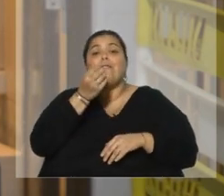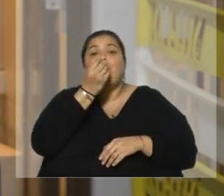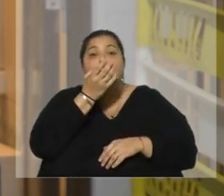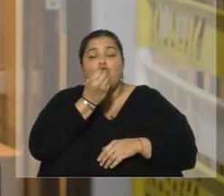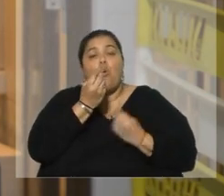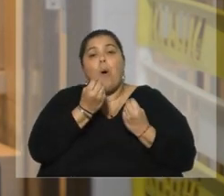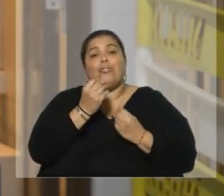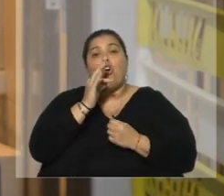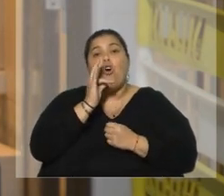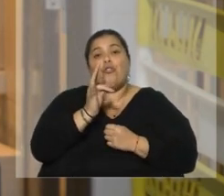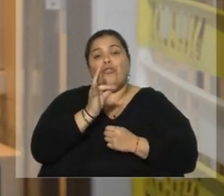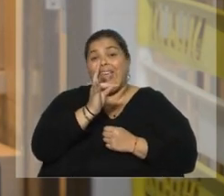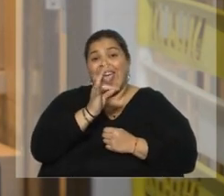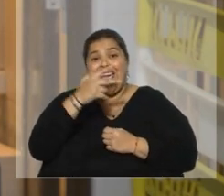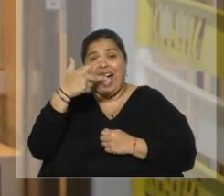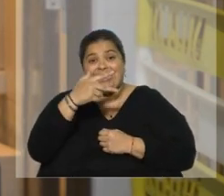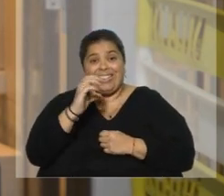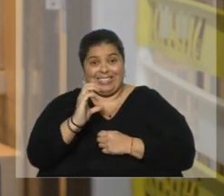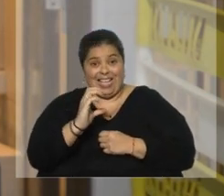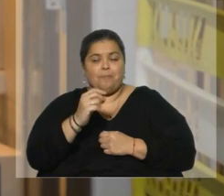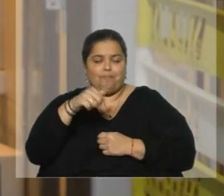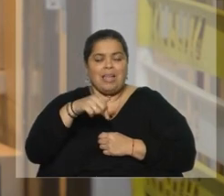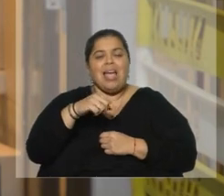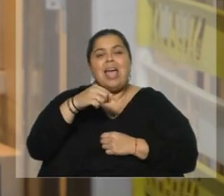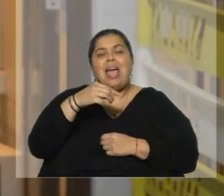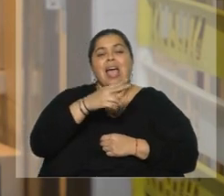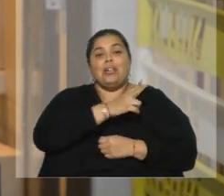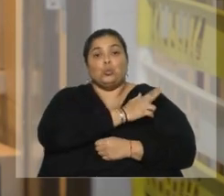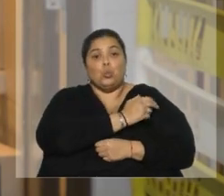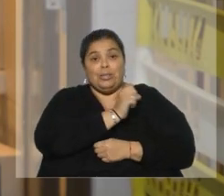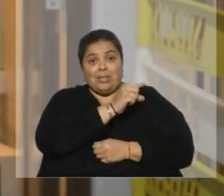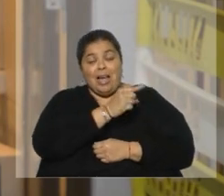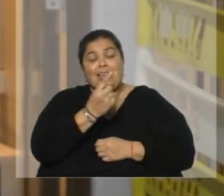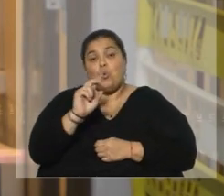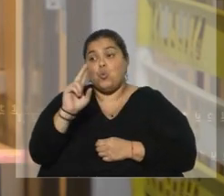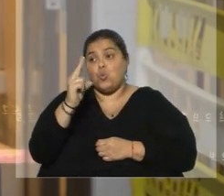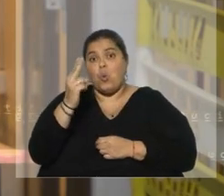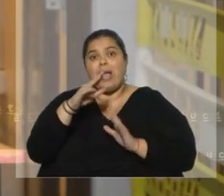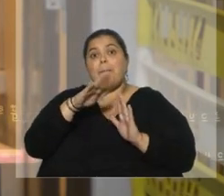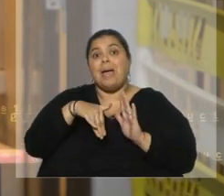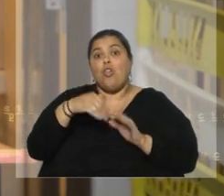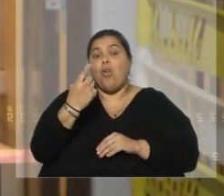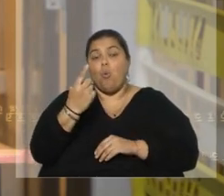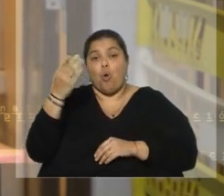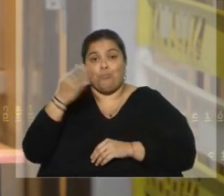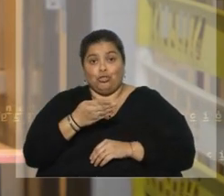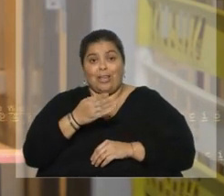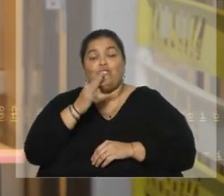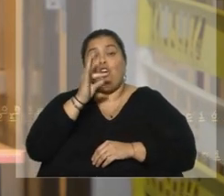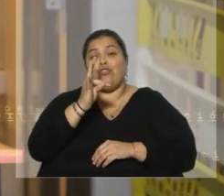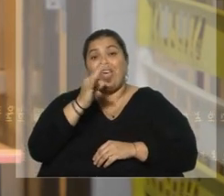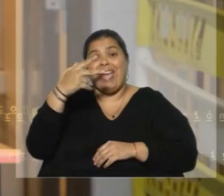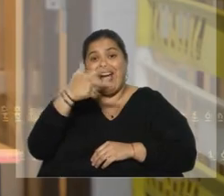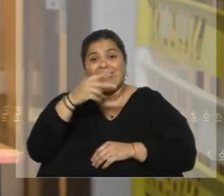En el caso de Suiza y Uruguay tenemos la misma regulación que es debajo del 1% de THC. Entonces por eso se ha